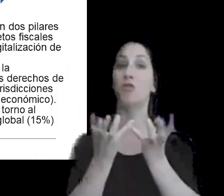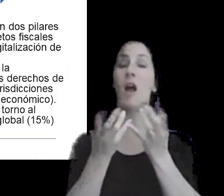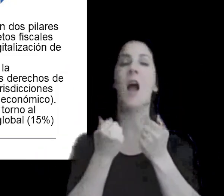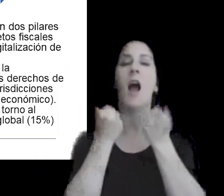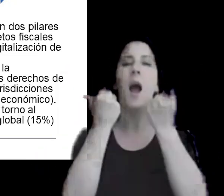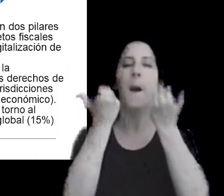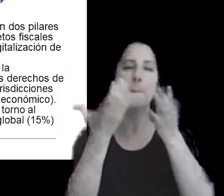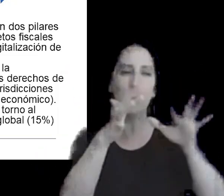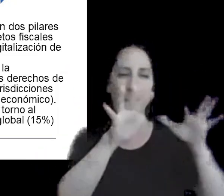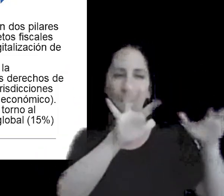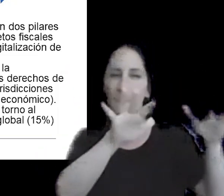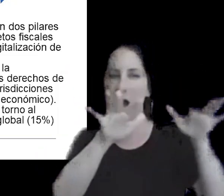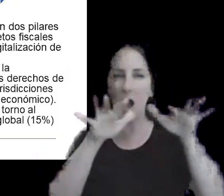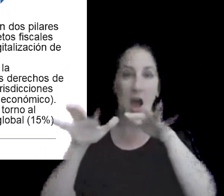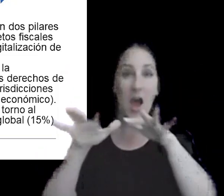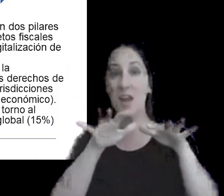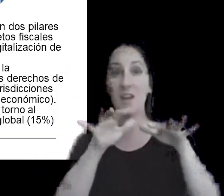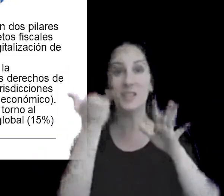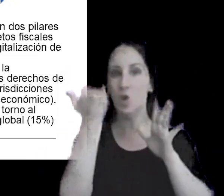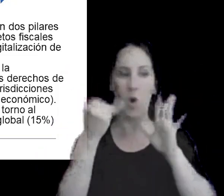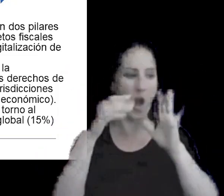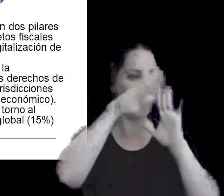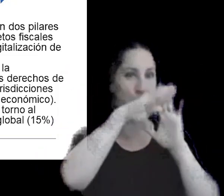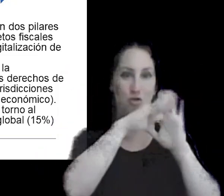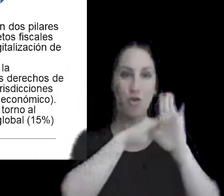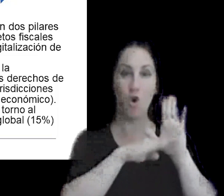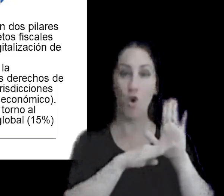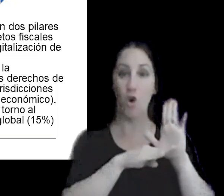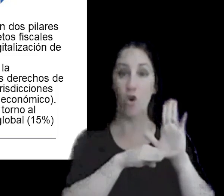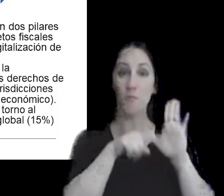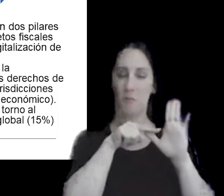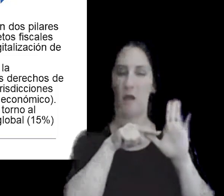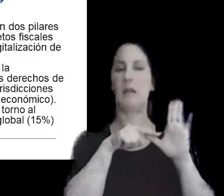asimetrías existentes en las normas para